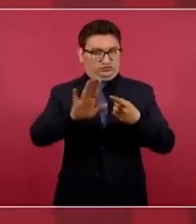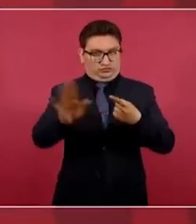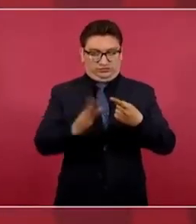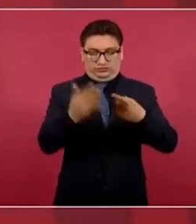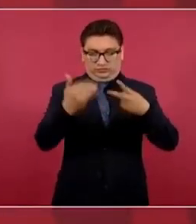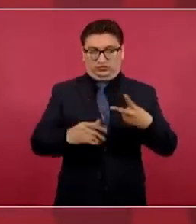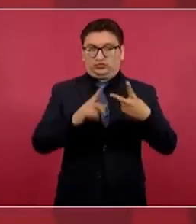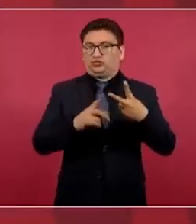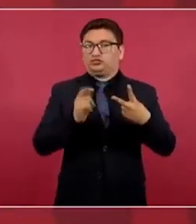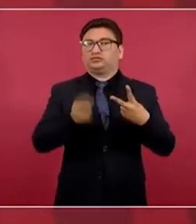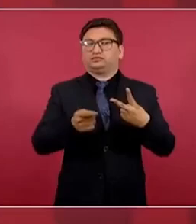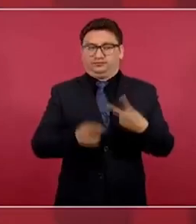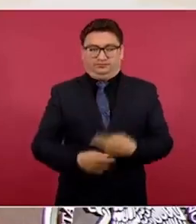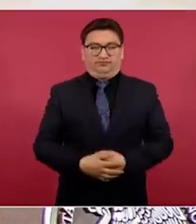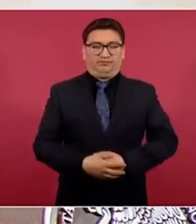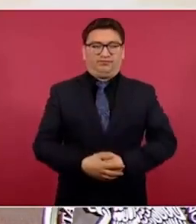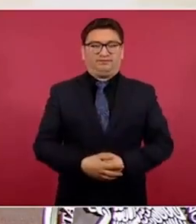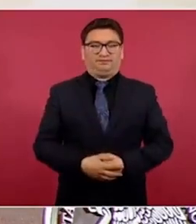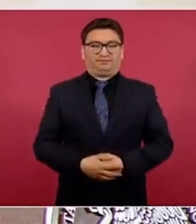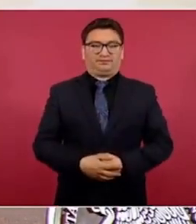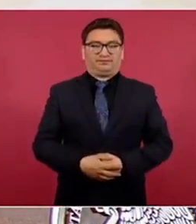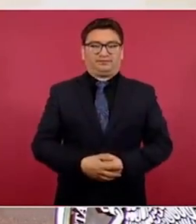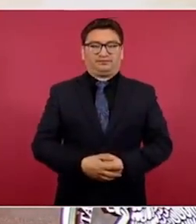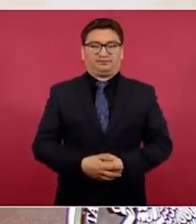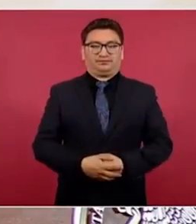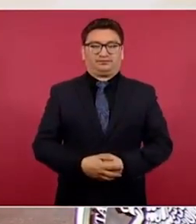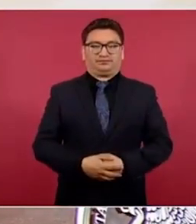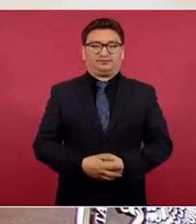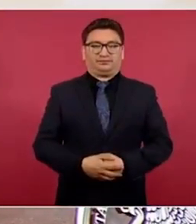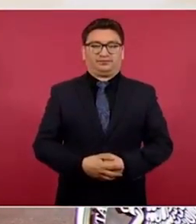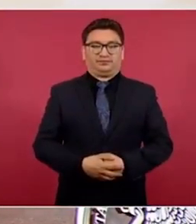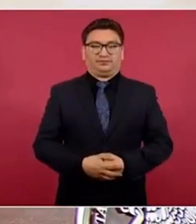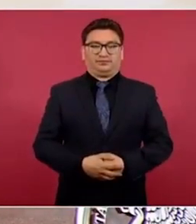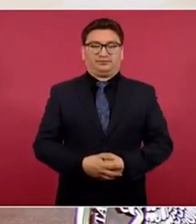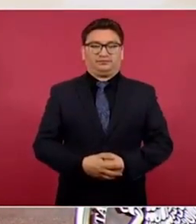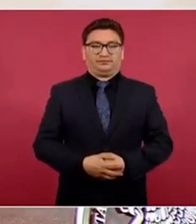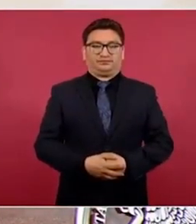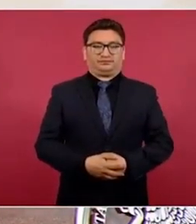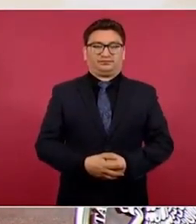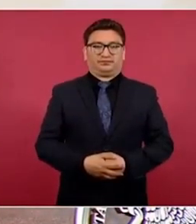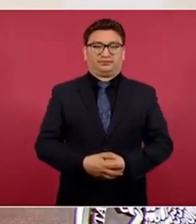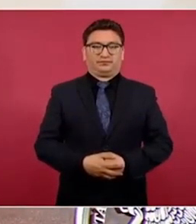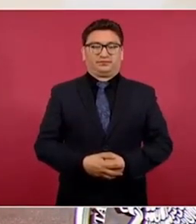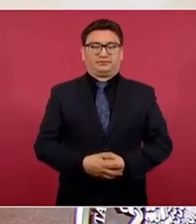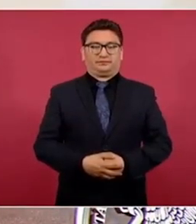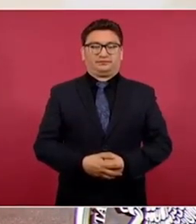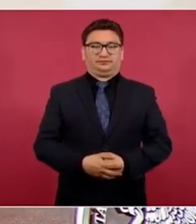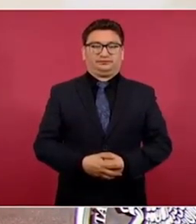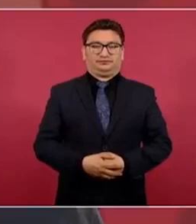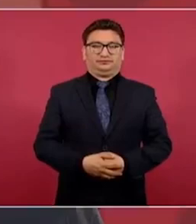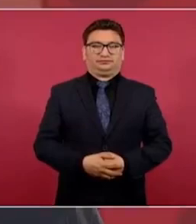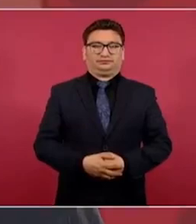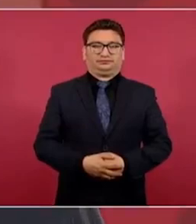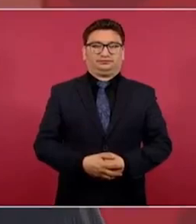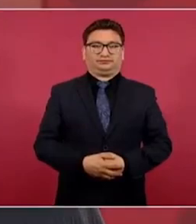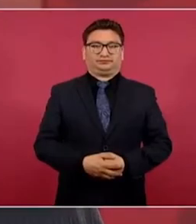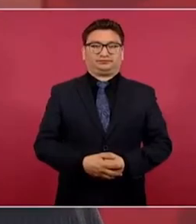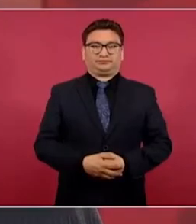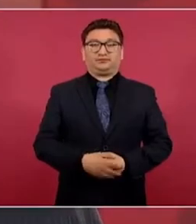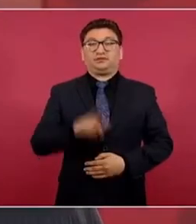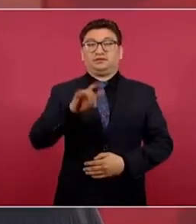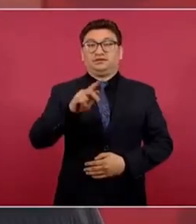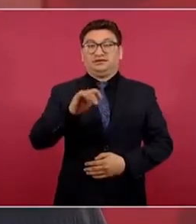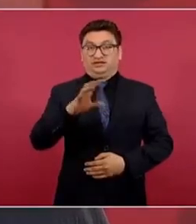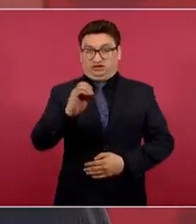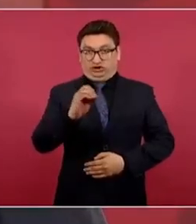dos, se incluye lo del litio